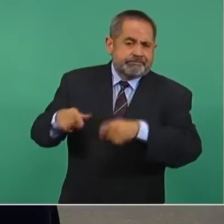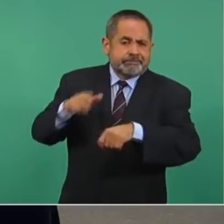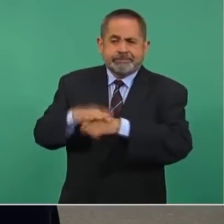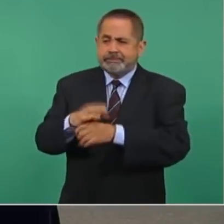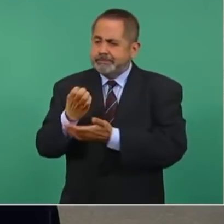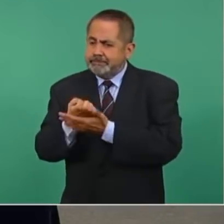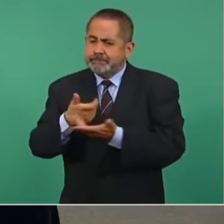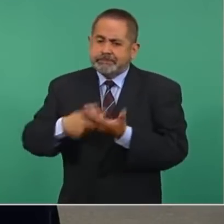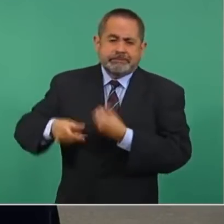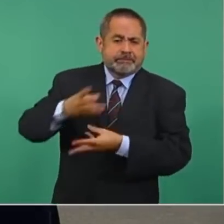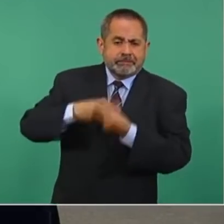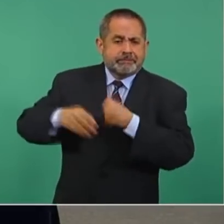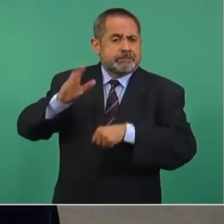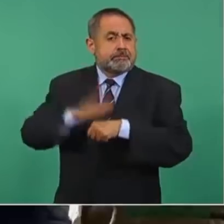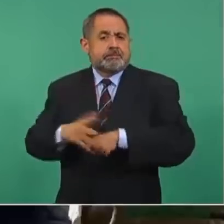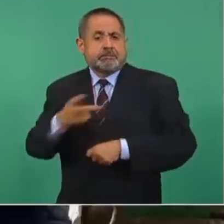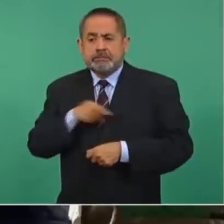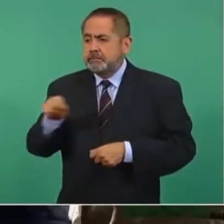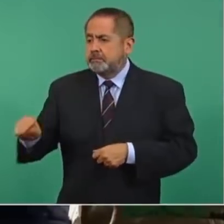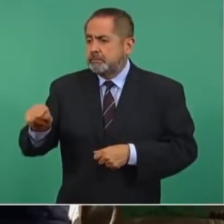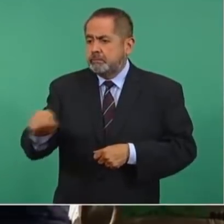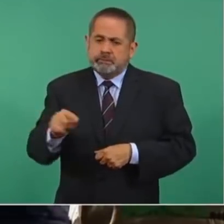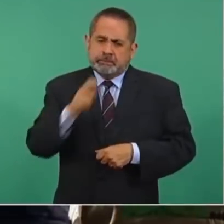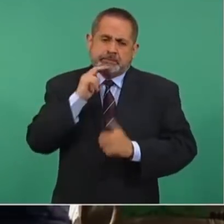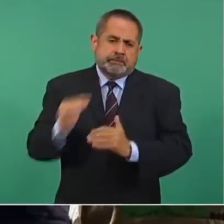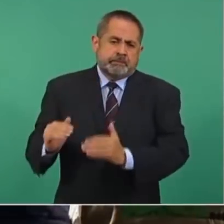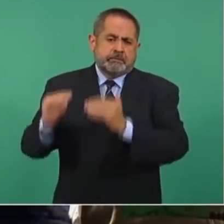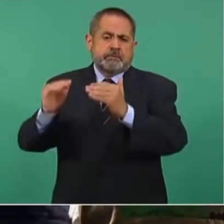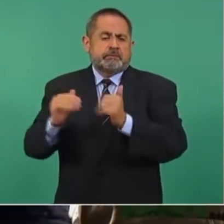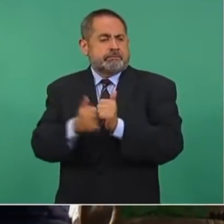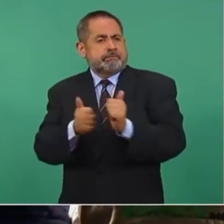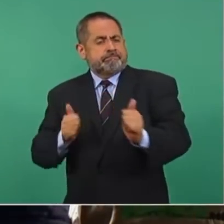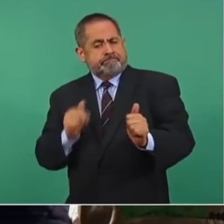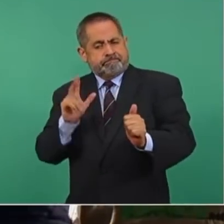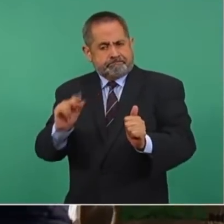económico llegue a quienes de otra manera se quedarían atrás.